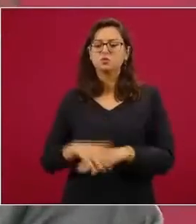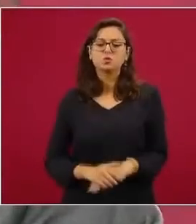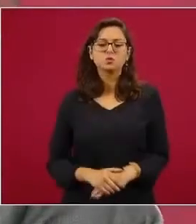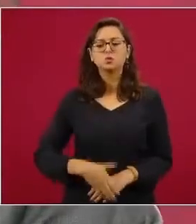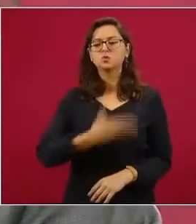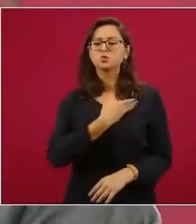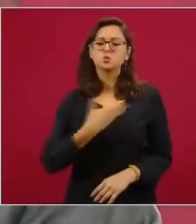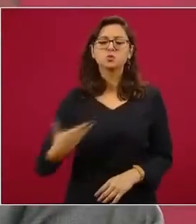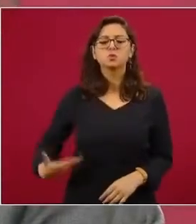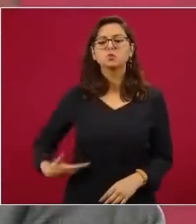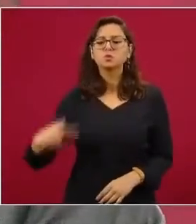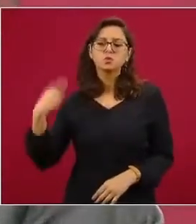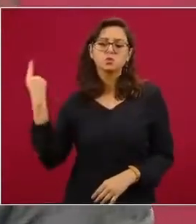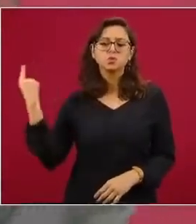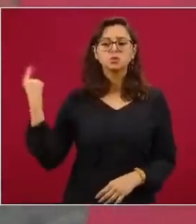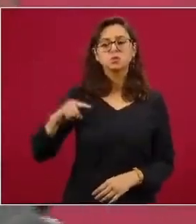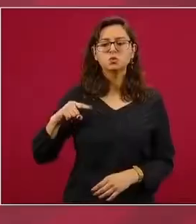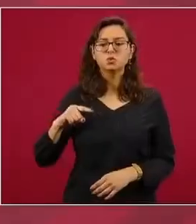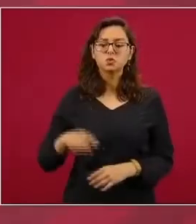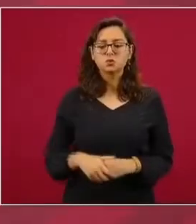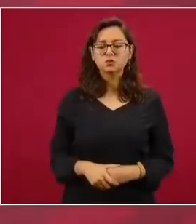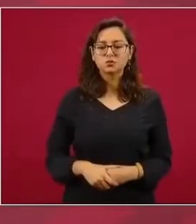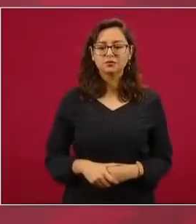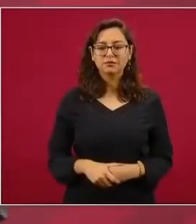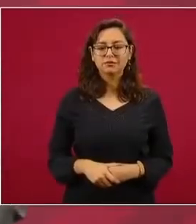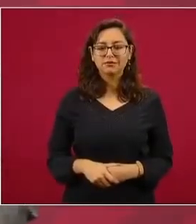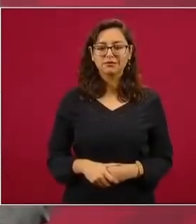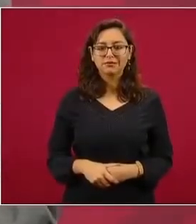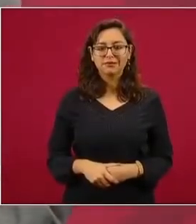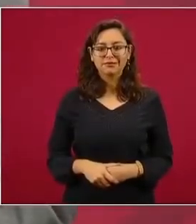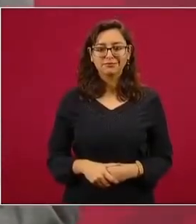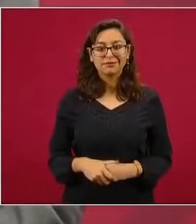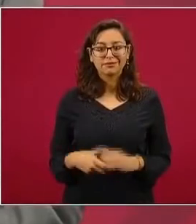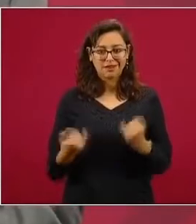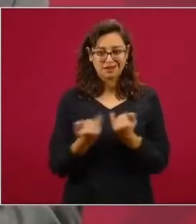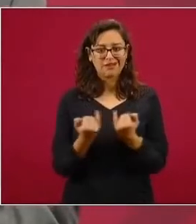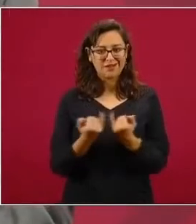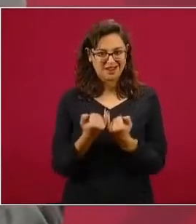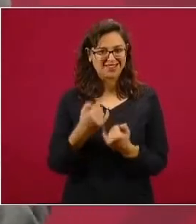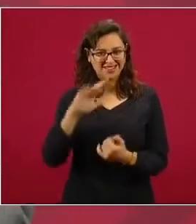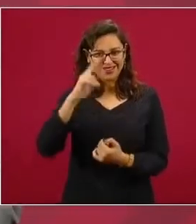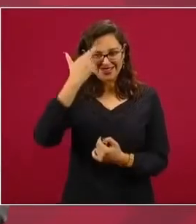de arriba, un poco lo que veíamos ayer con los videocomisos,